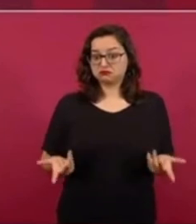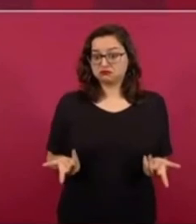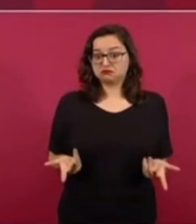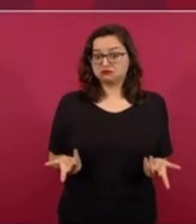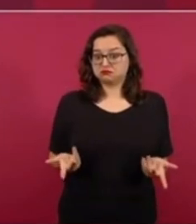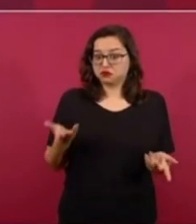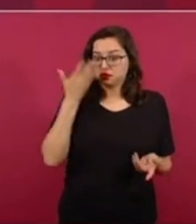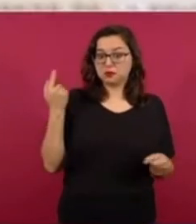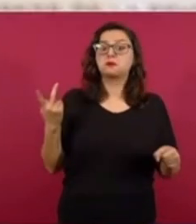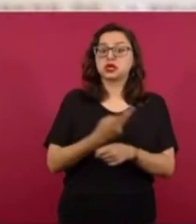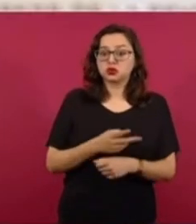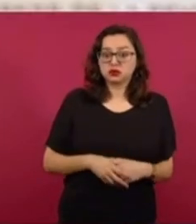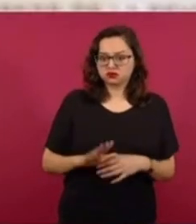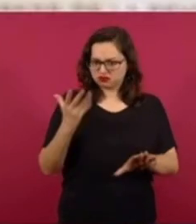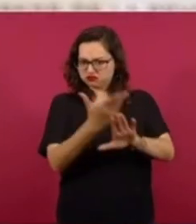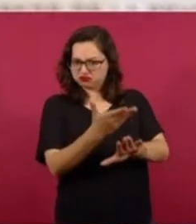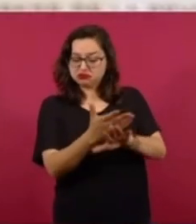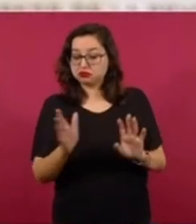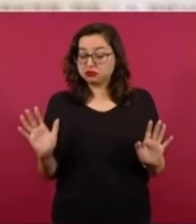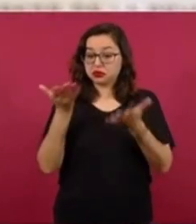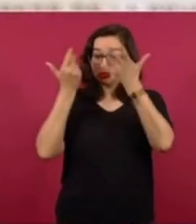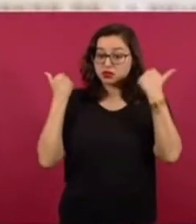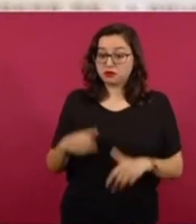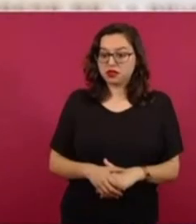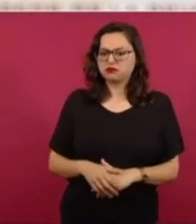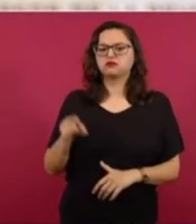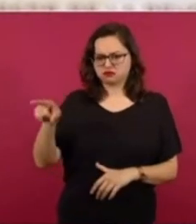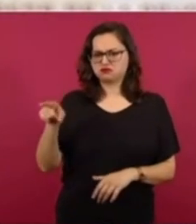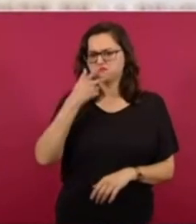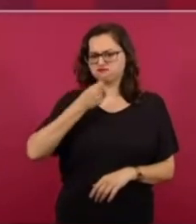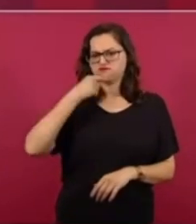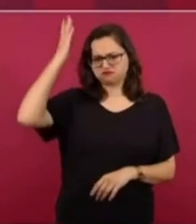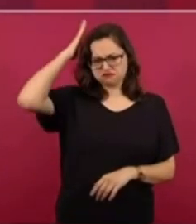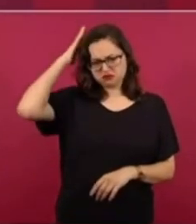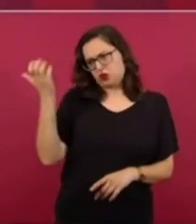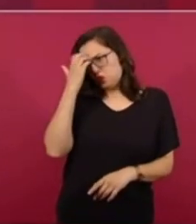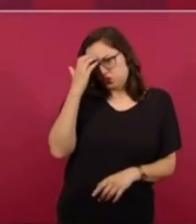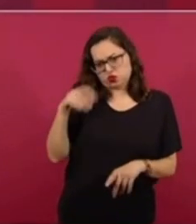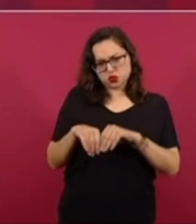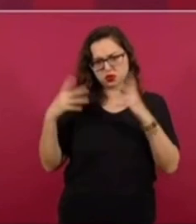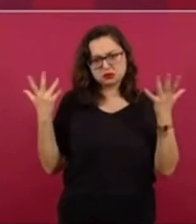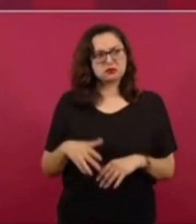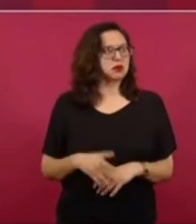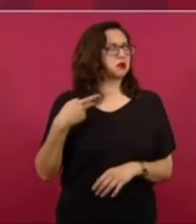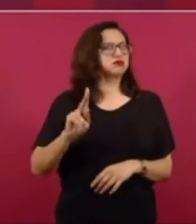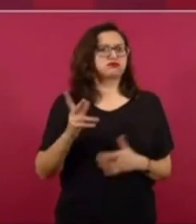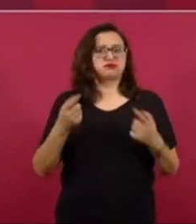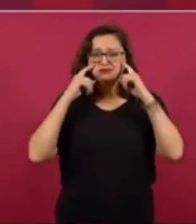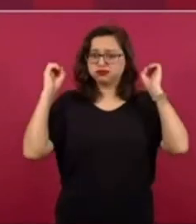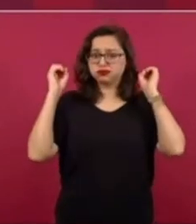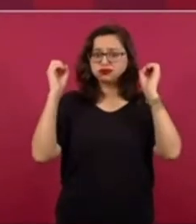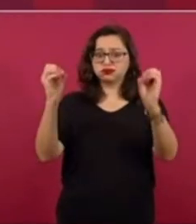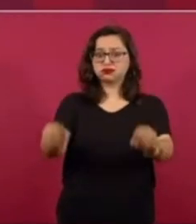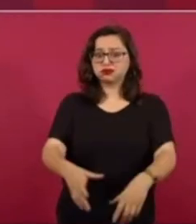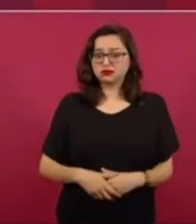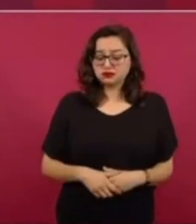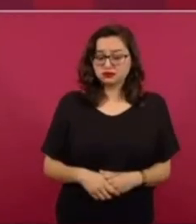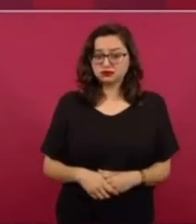el hecho y sí lo conozco al dirigente del Partido Verde. No lo he visto desde hace algunos años,